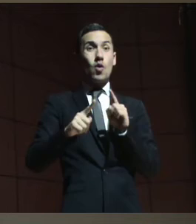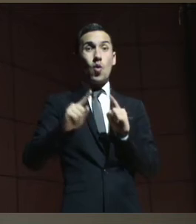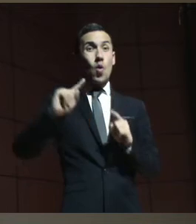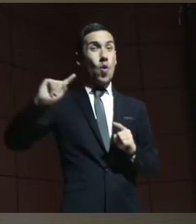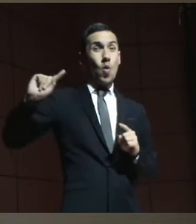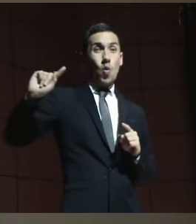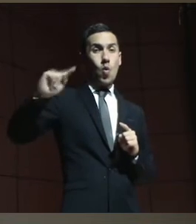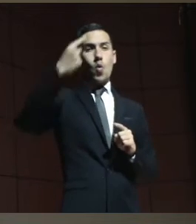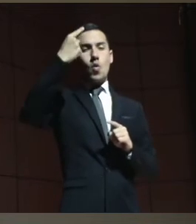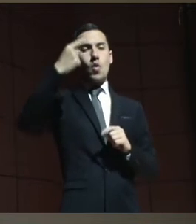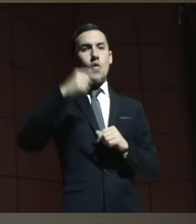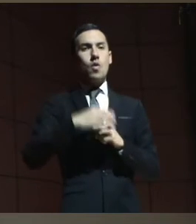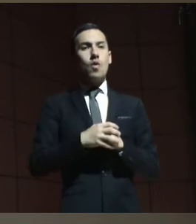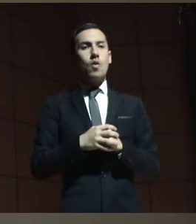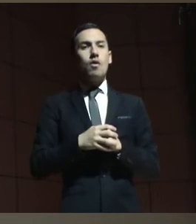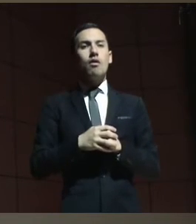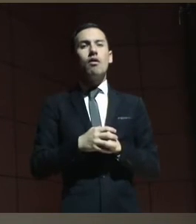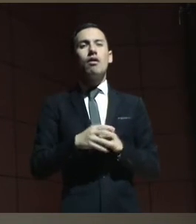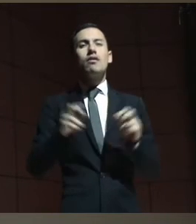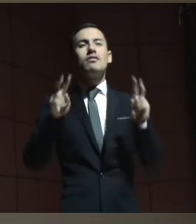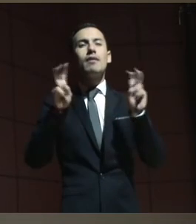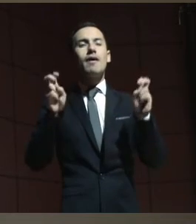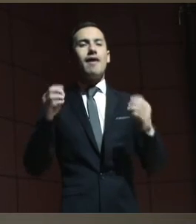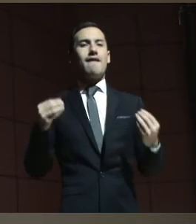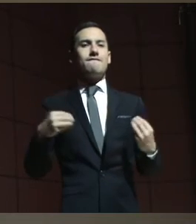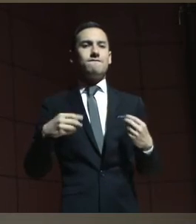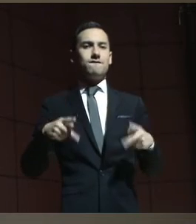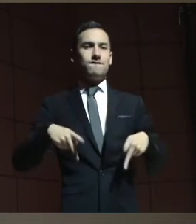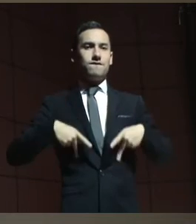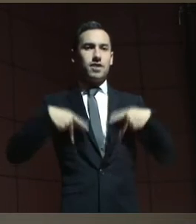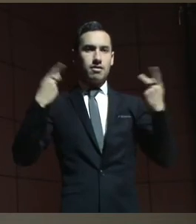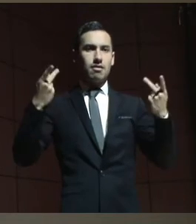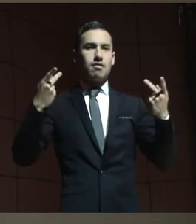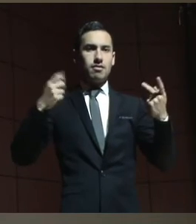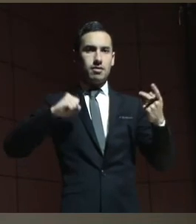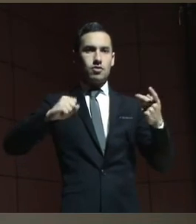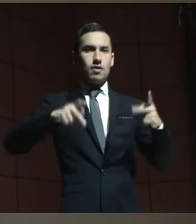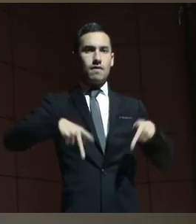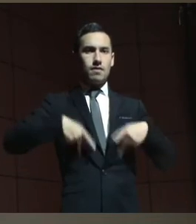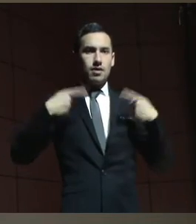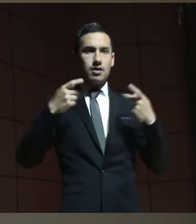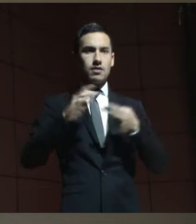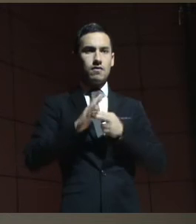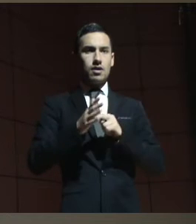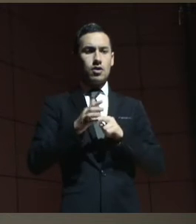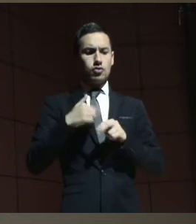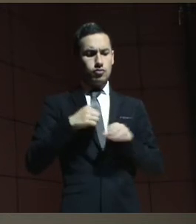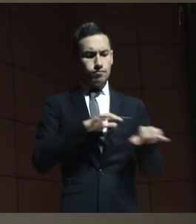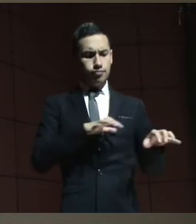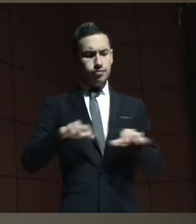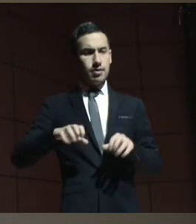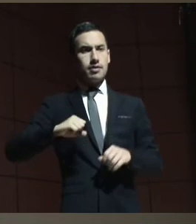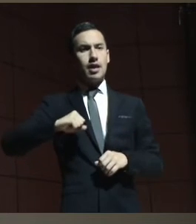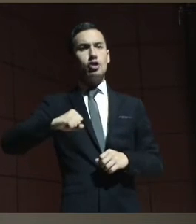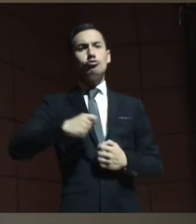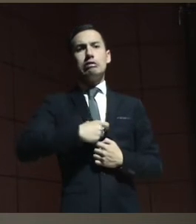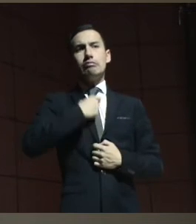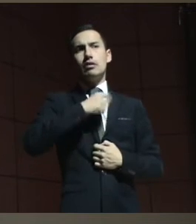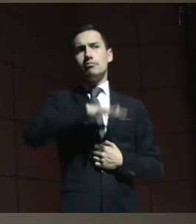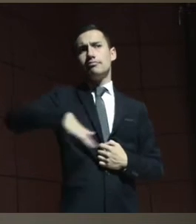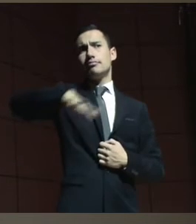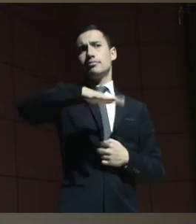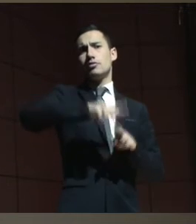primero, los de primera generación, que tiene que ver con la vida, que tiene que ver con el ejercicio de los derechos civiles y políticos.